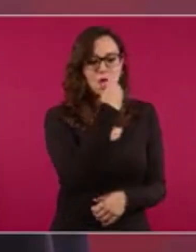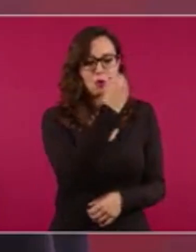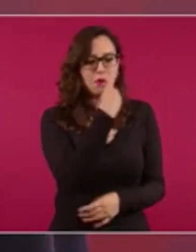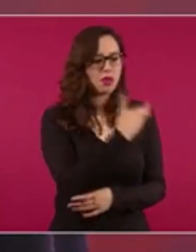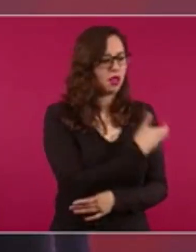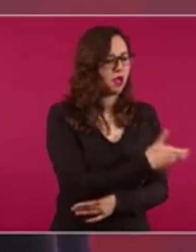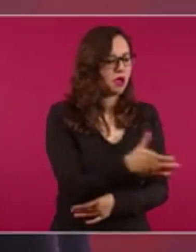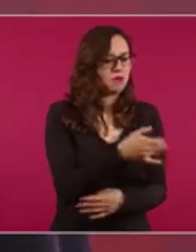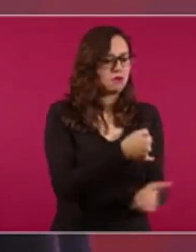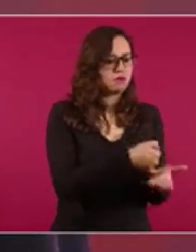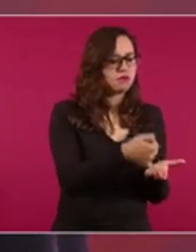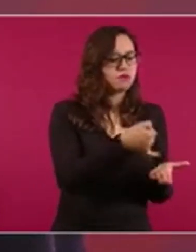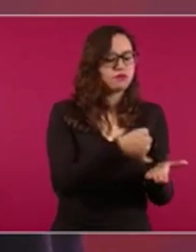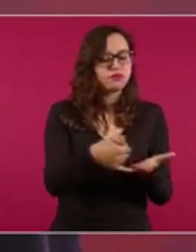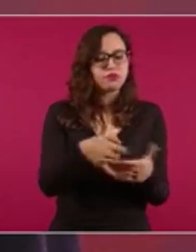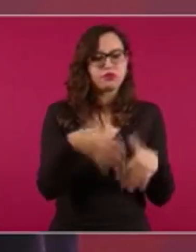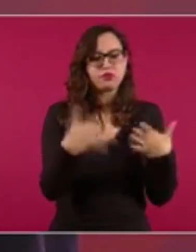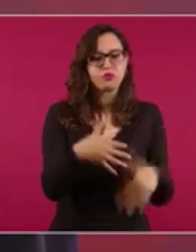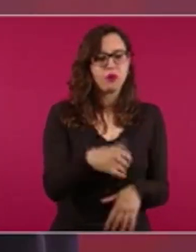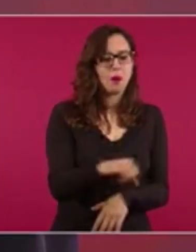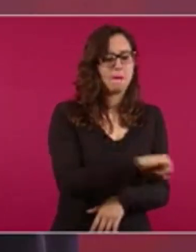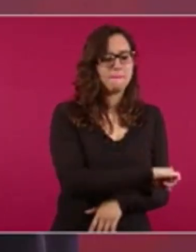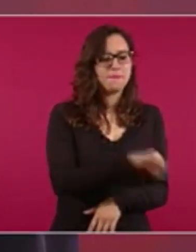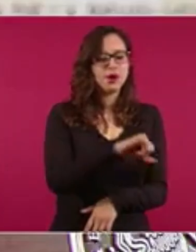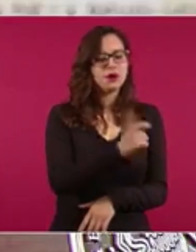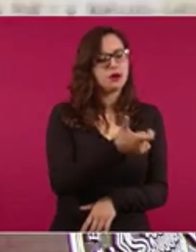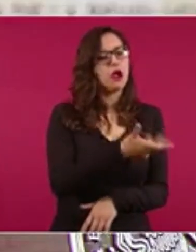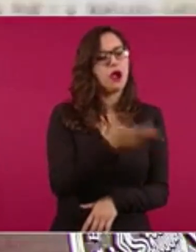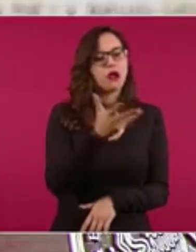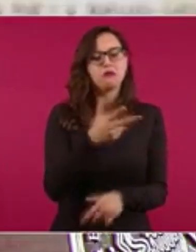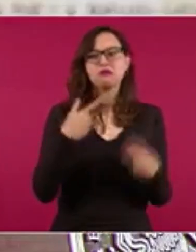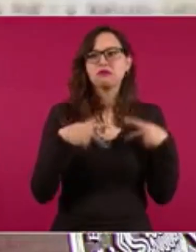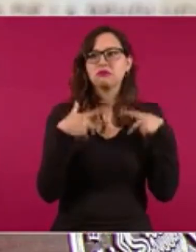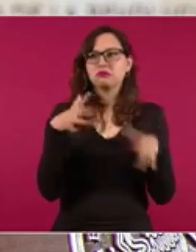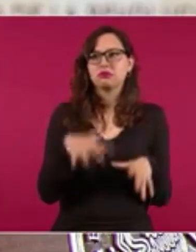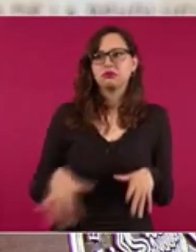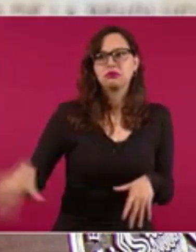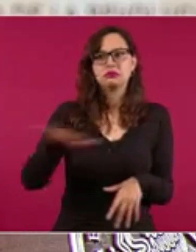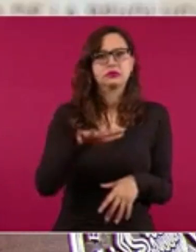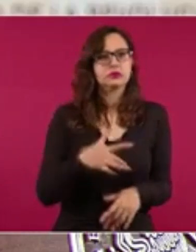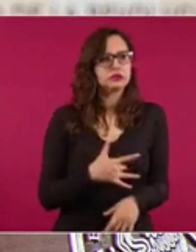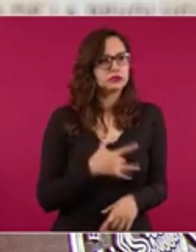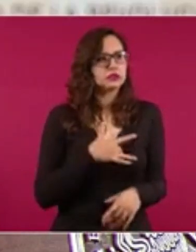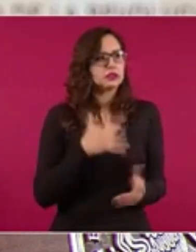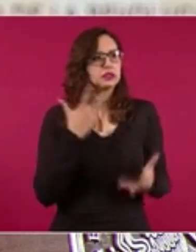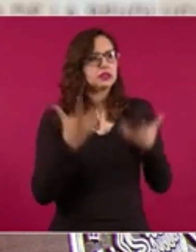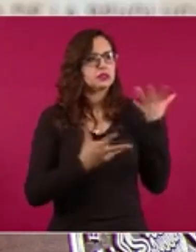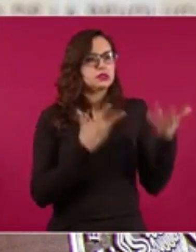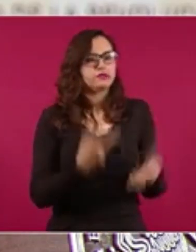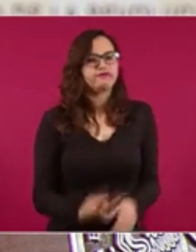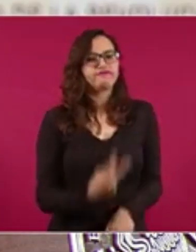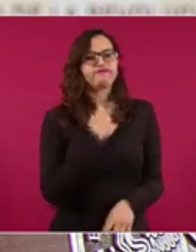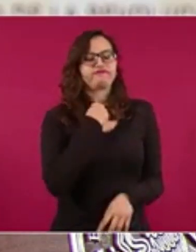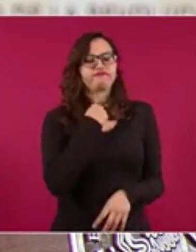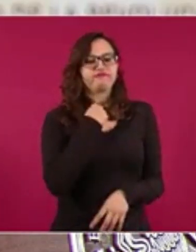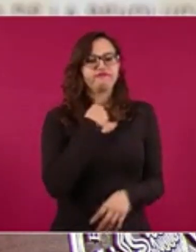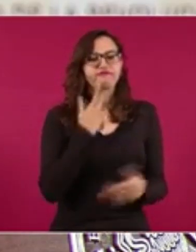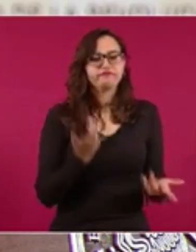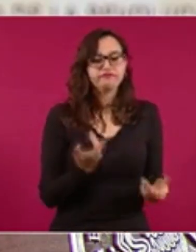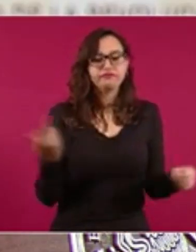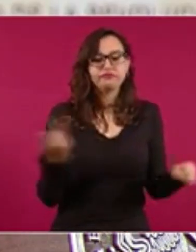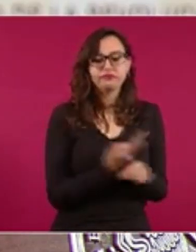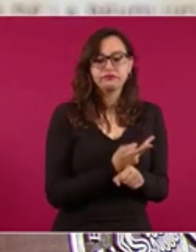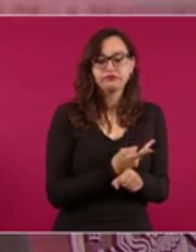ha sido fuertemente resentido. Esto explica que la contribución de energéticos a la inflación anual de 8